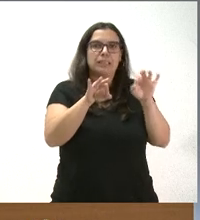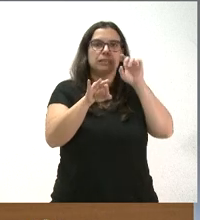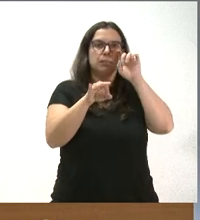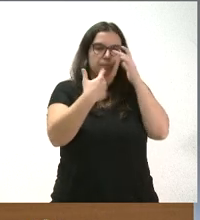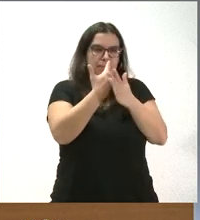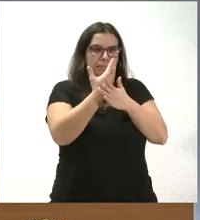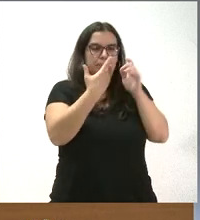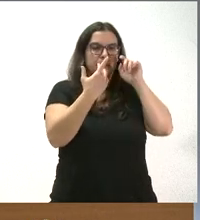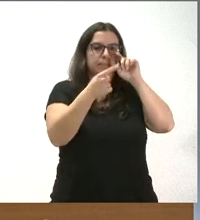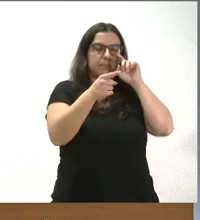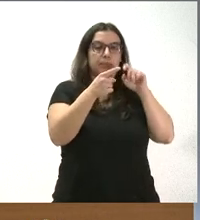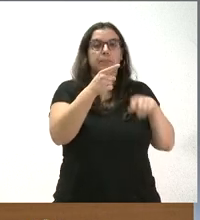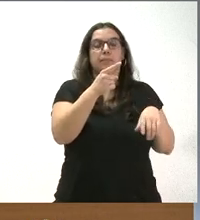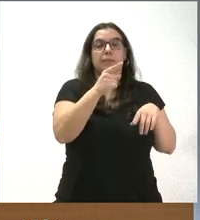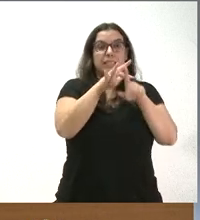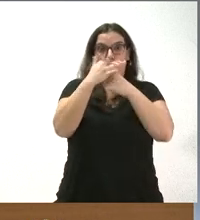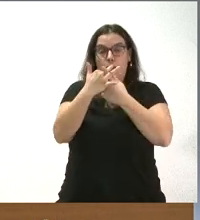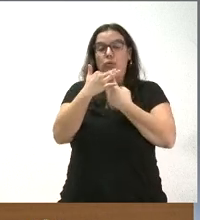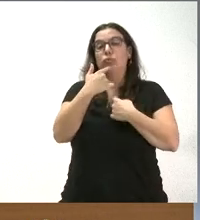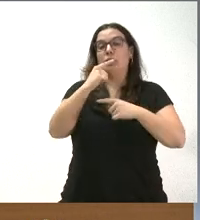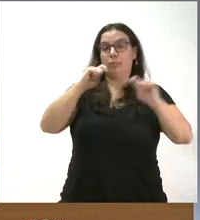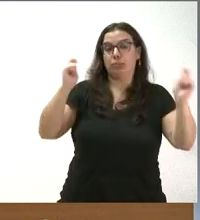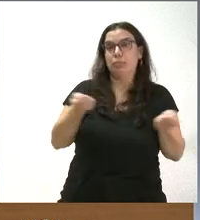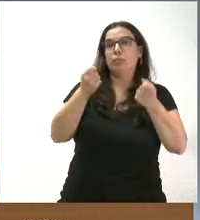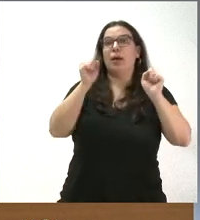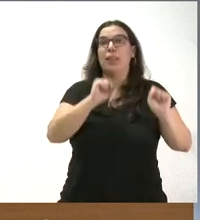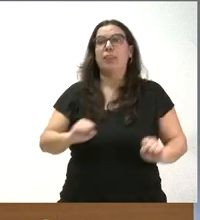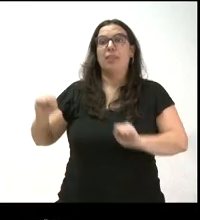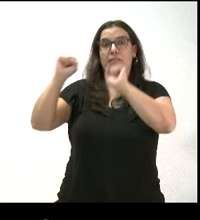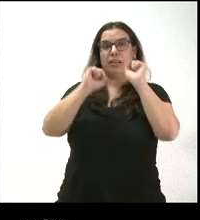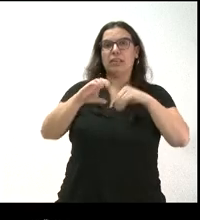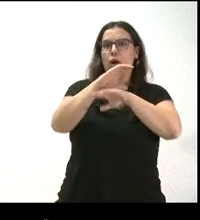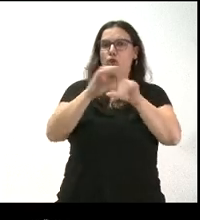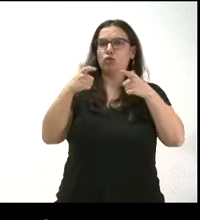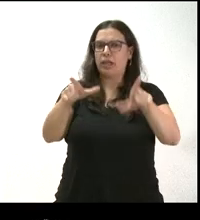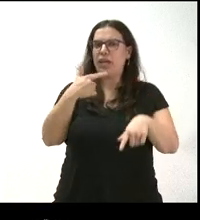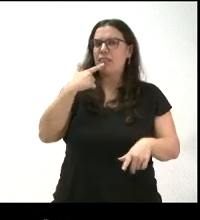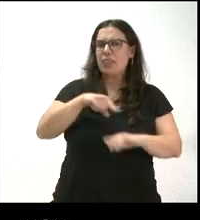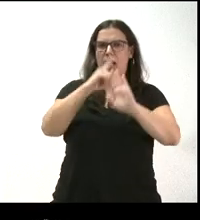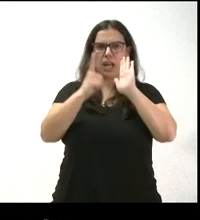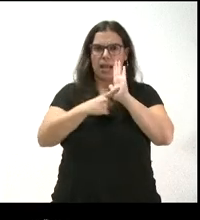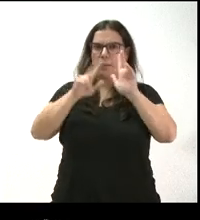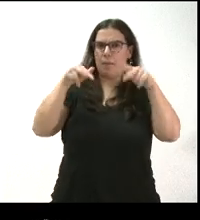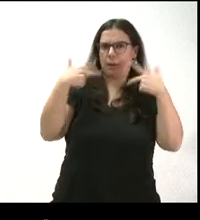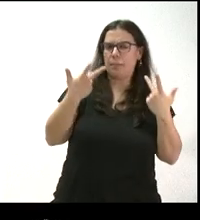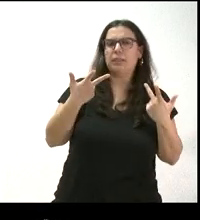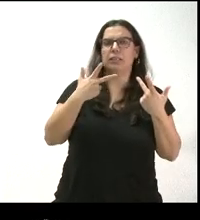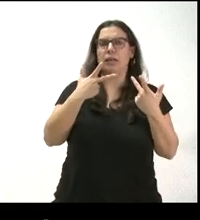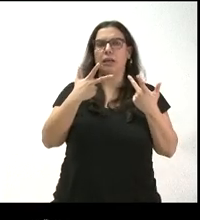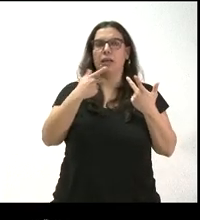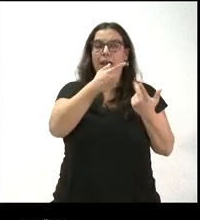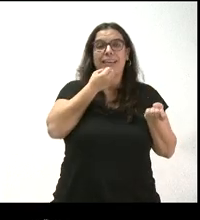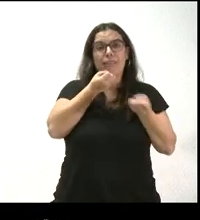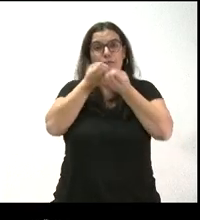la situación en que estamos con el anuncio y con la defensa que ha hecho la consejería de que es algo legal y que entienden que es algo legal, si van a informar a los